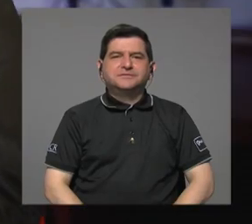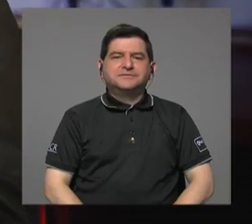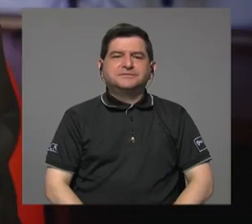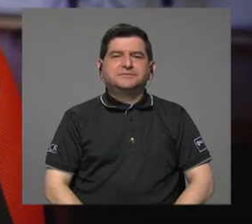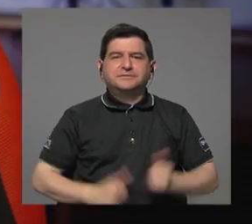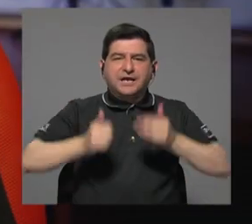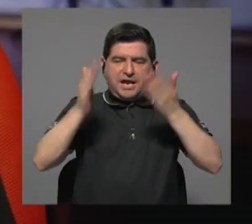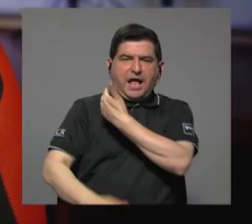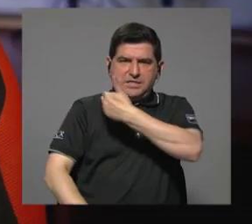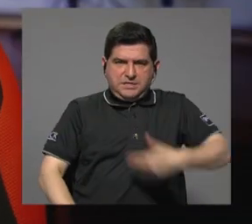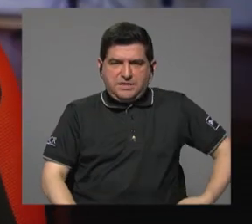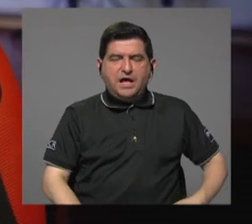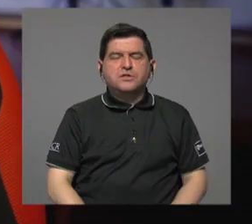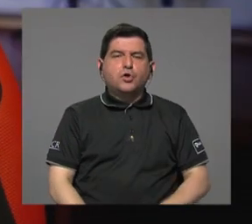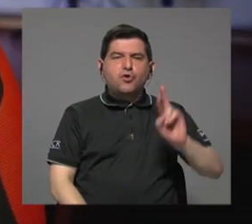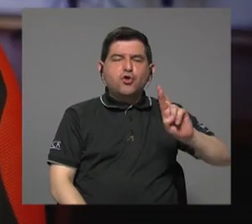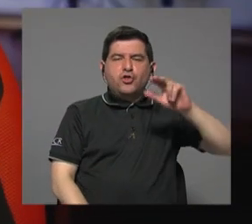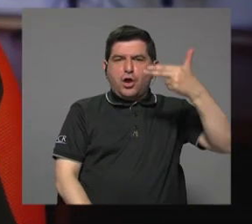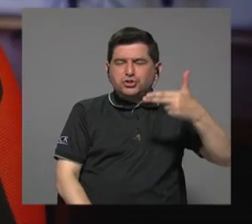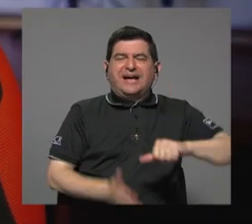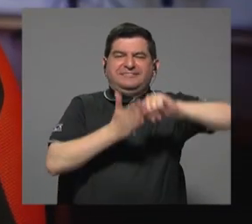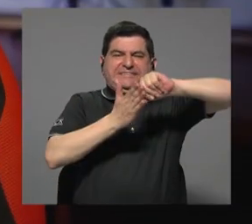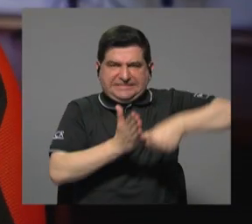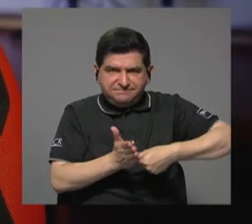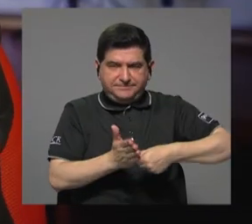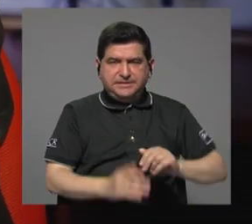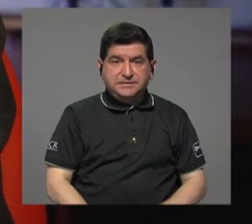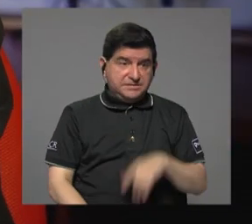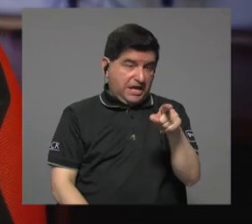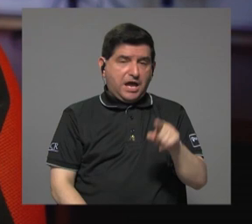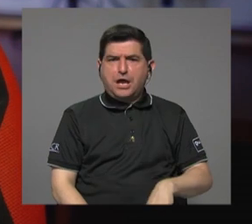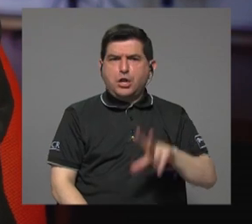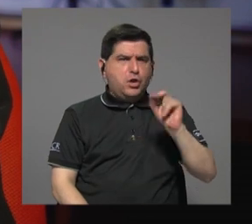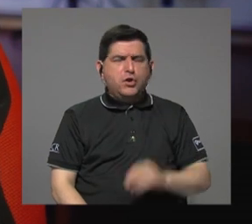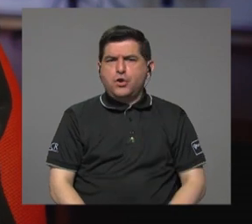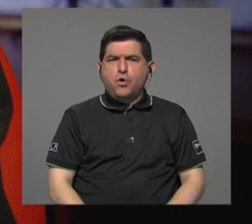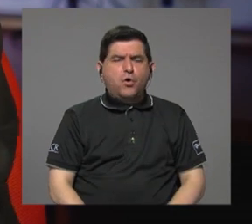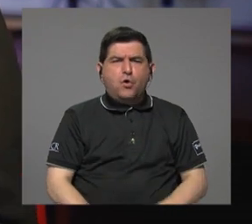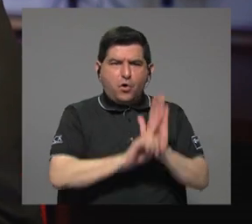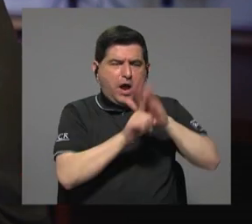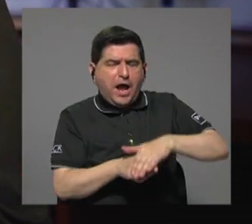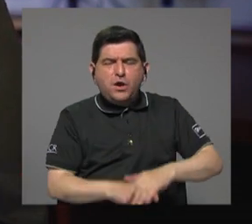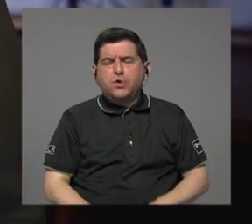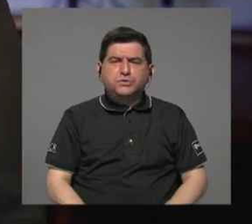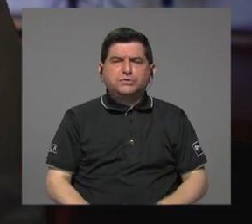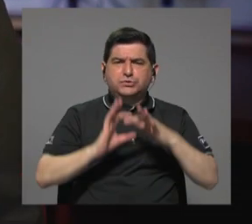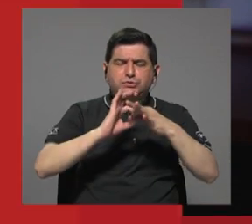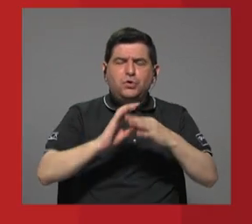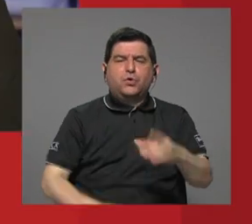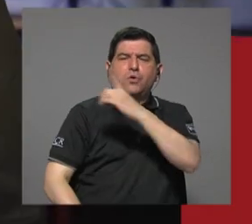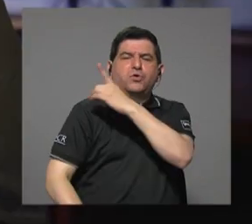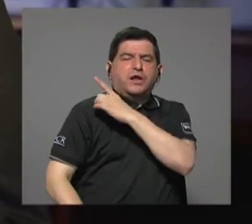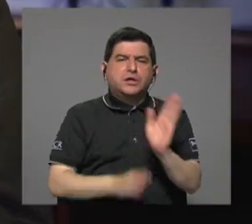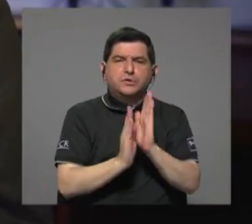El candidato presidencial, Rodrigo Chávez, insiste en que él no cometió acoso sexual cuando fue directivo del Banco Mundial.